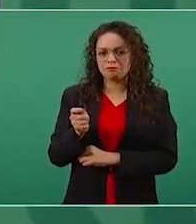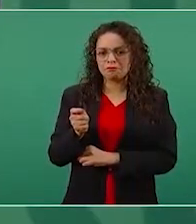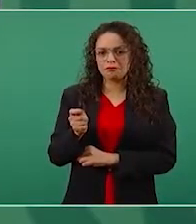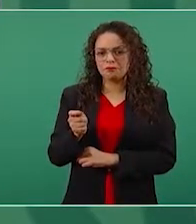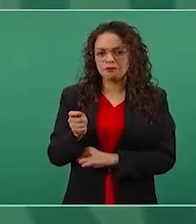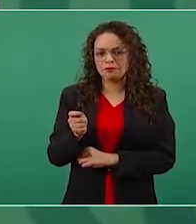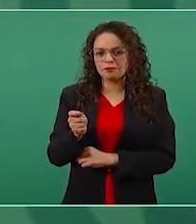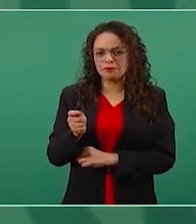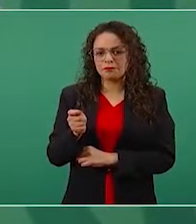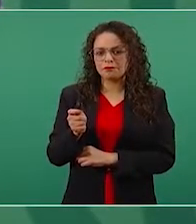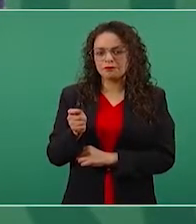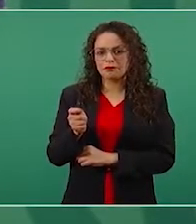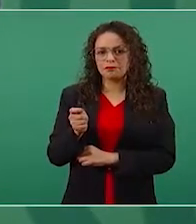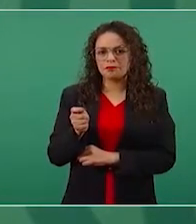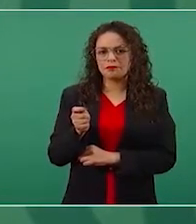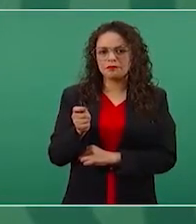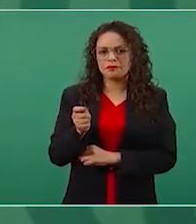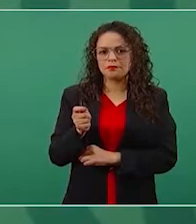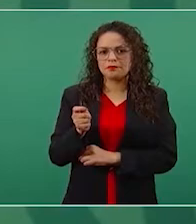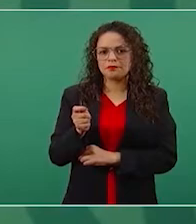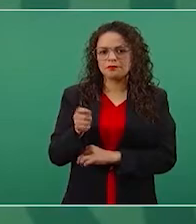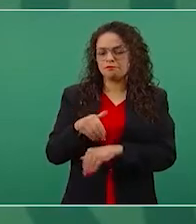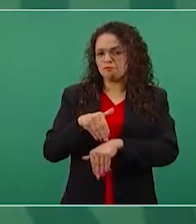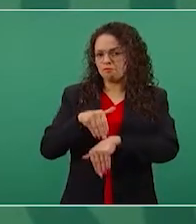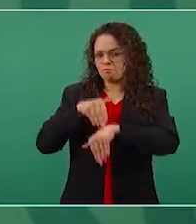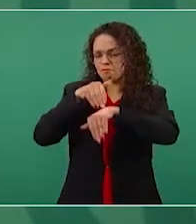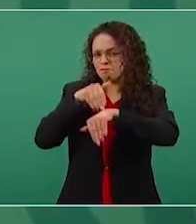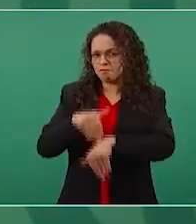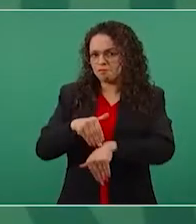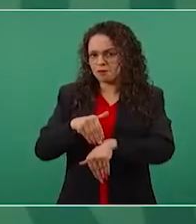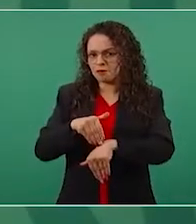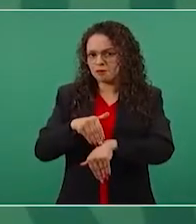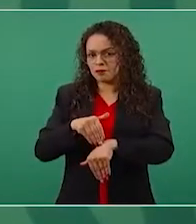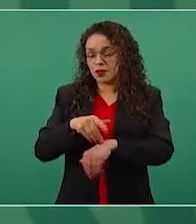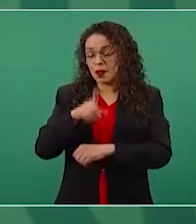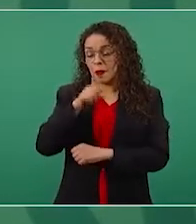que es la de obedecer y callar,